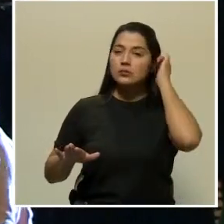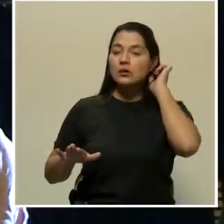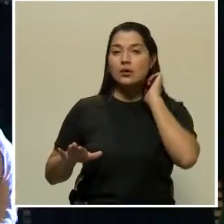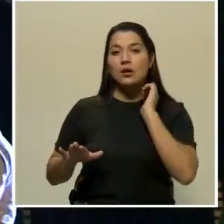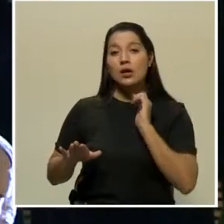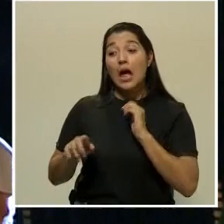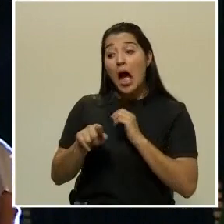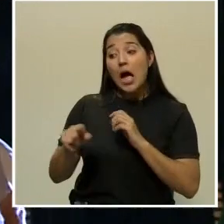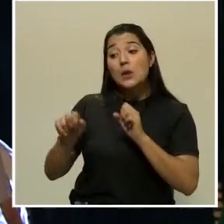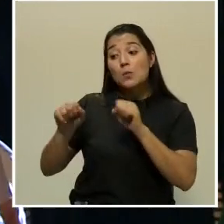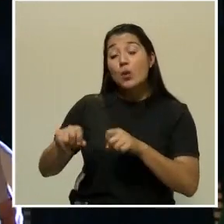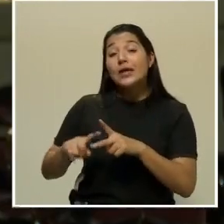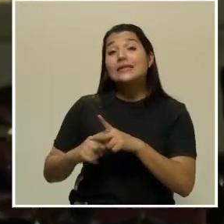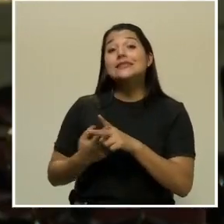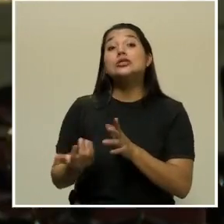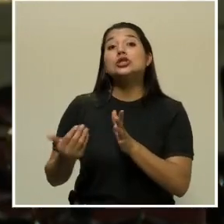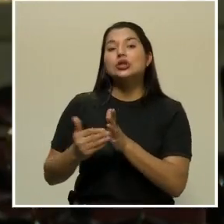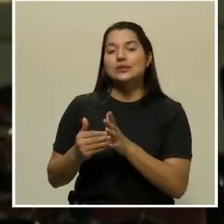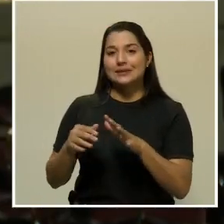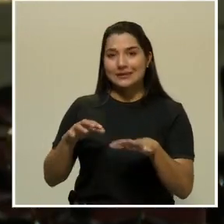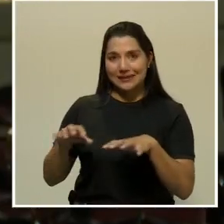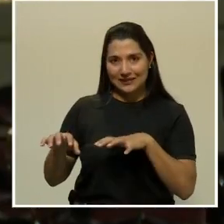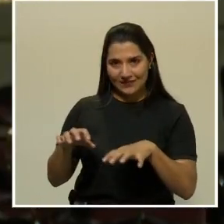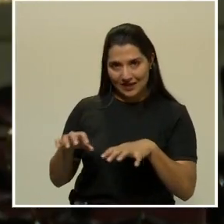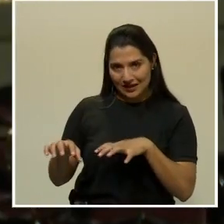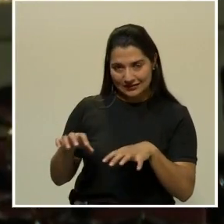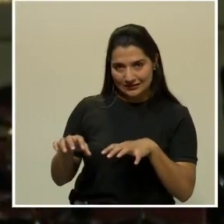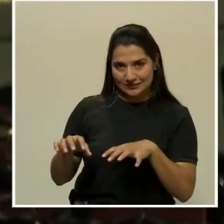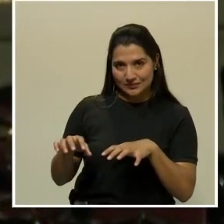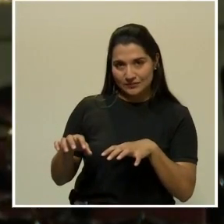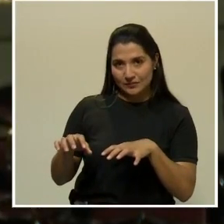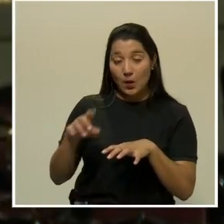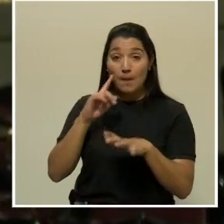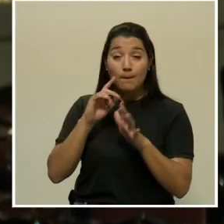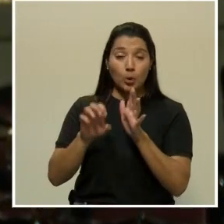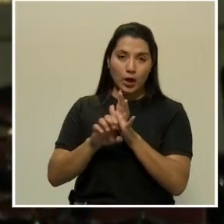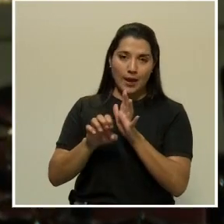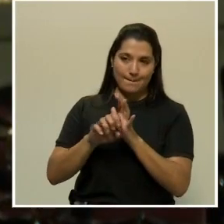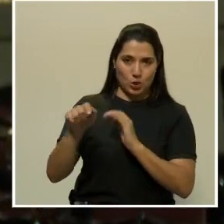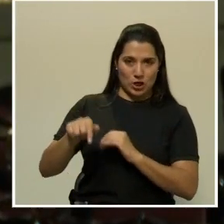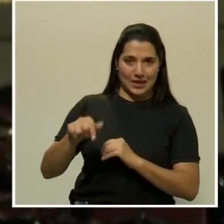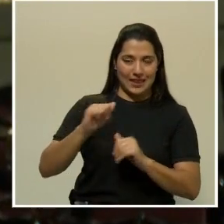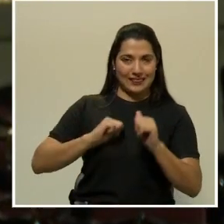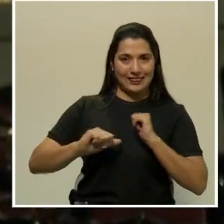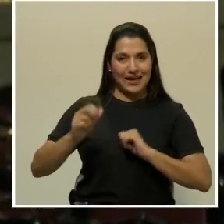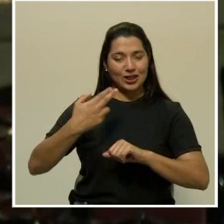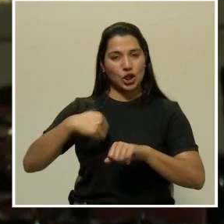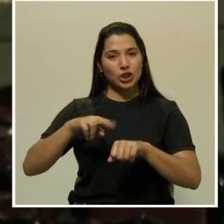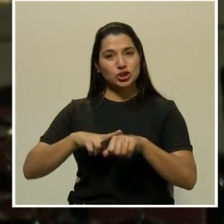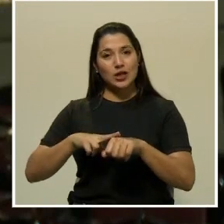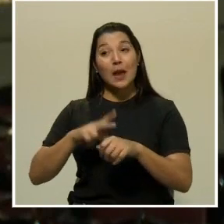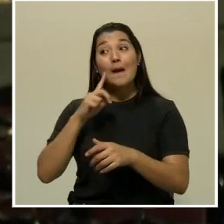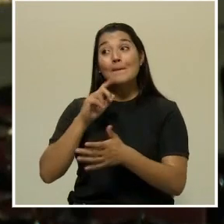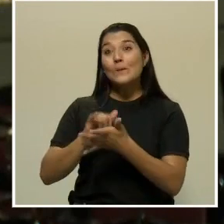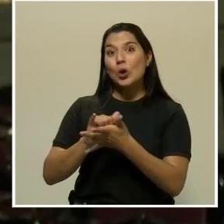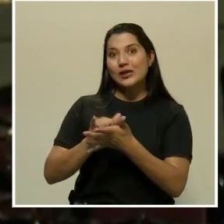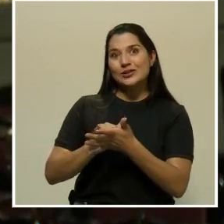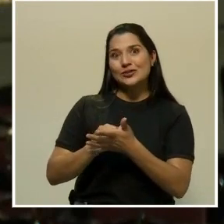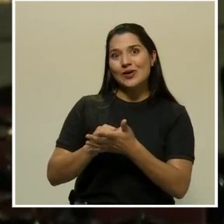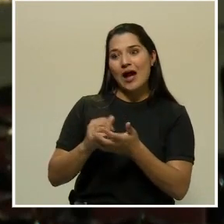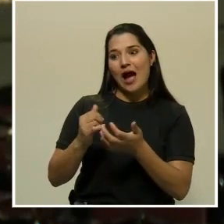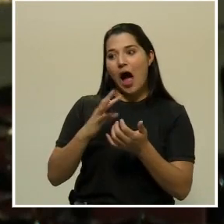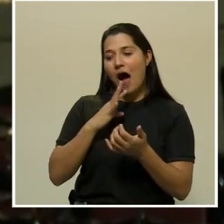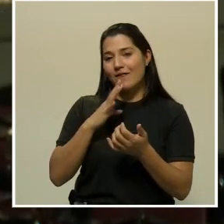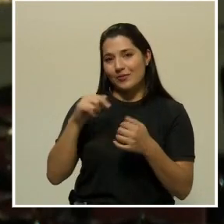pueden reiniciar actividades, que es el caso del Teatro Nacional y por eso estamos aquí conversando. Creo que